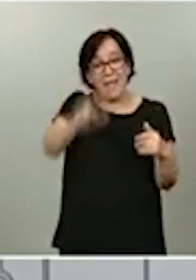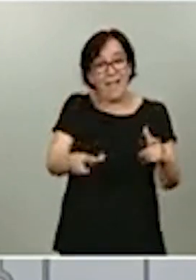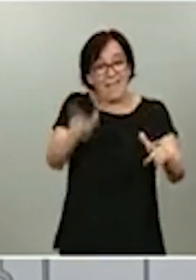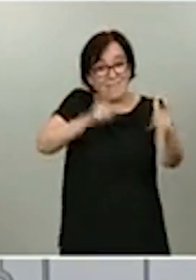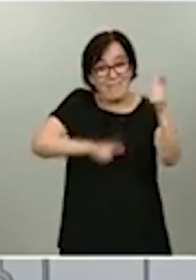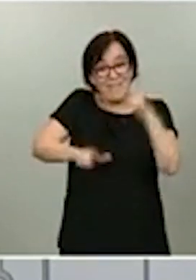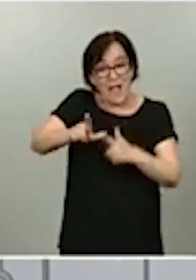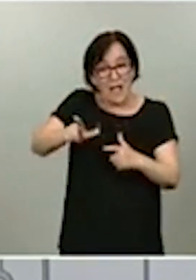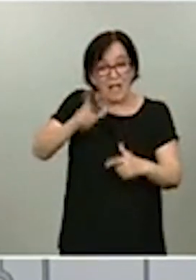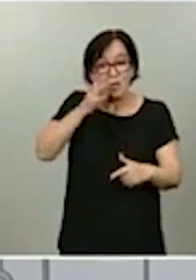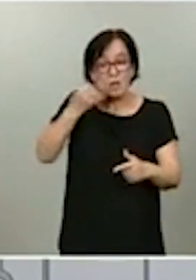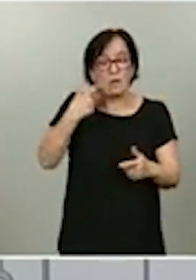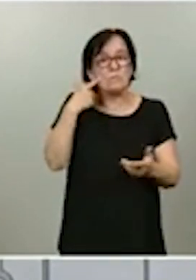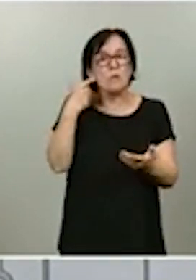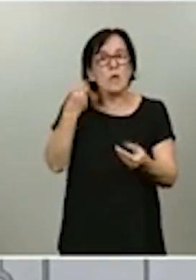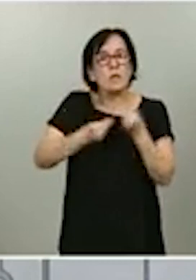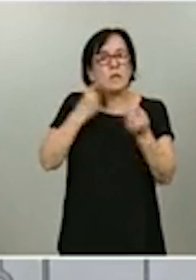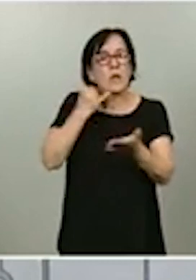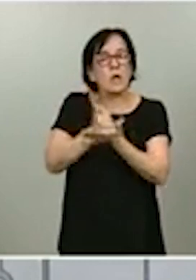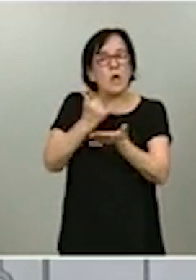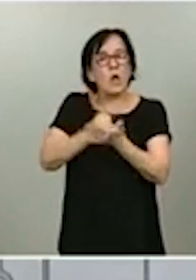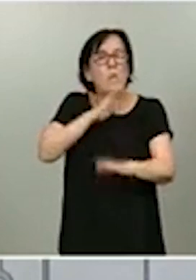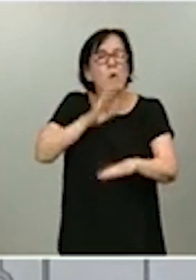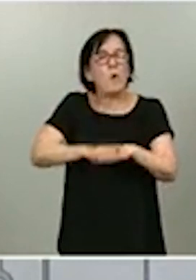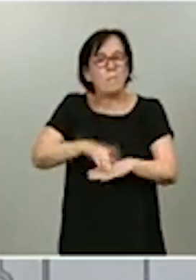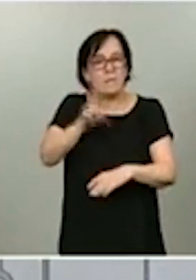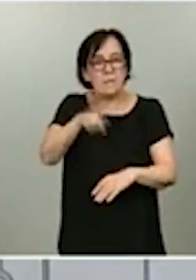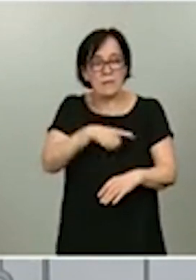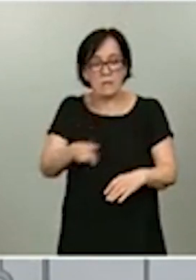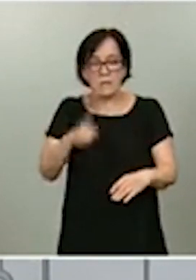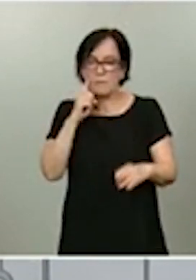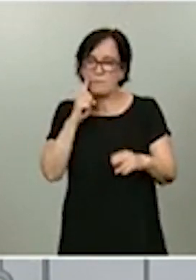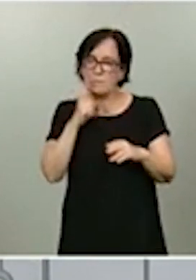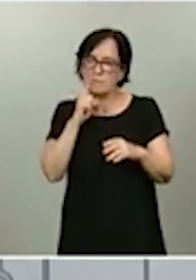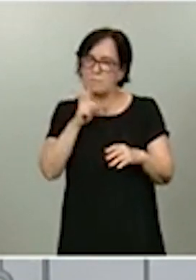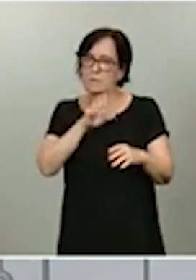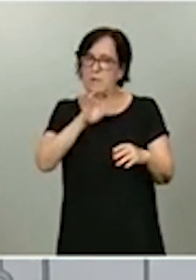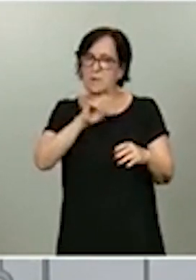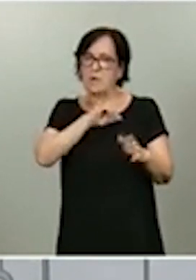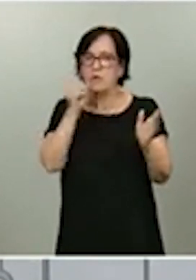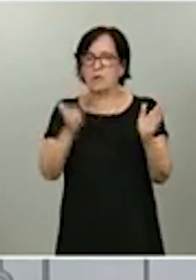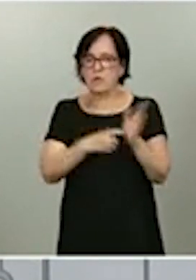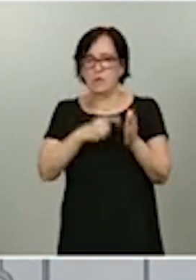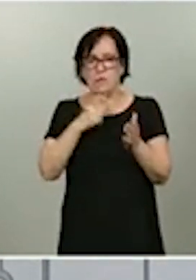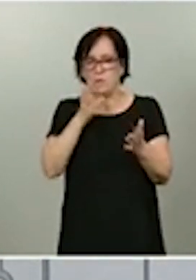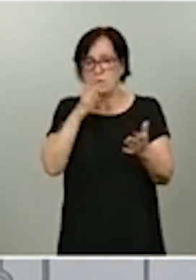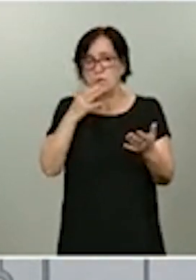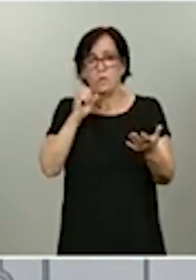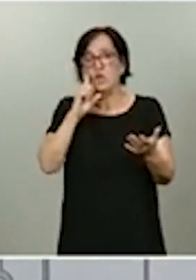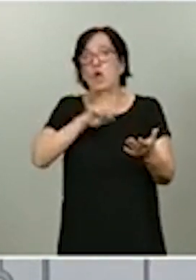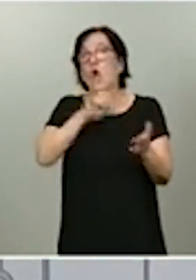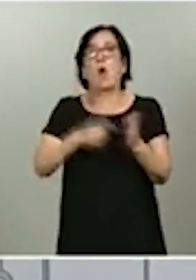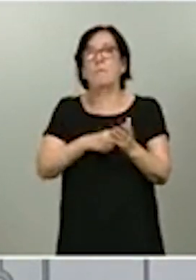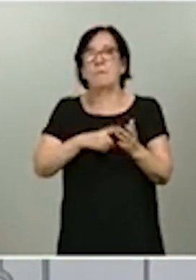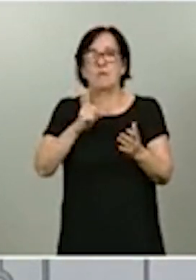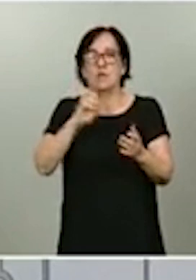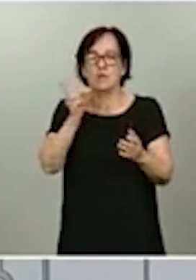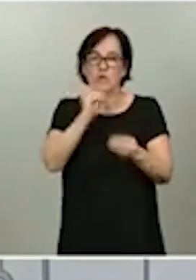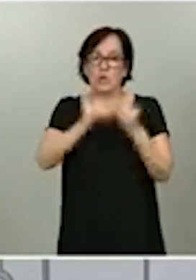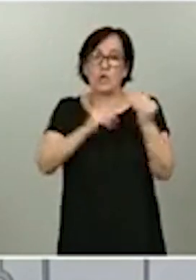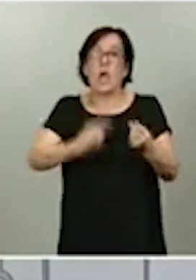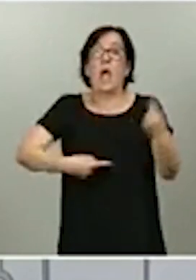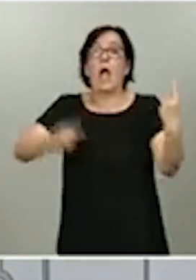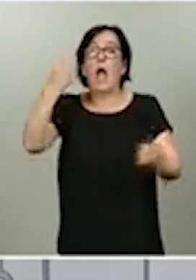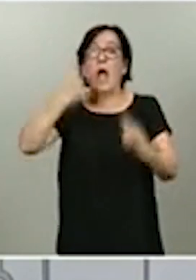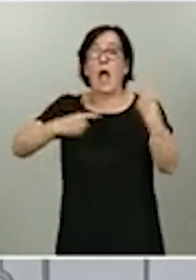que esto se cumple. No se comprueban el 100% de los casos, por lo tanto, es normal que alguno pueda decir que no se lo ha contactado,